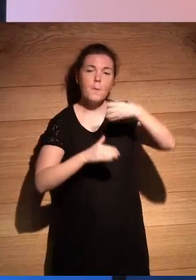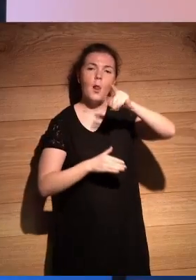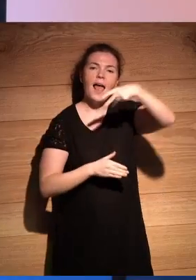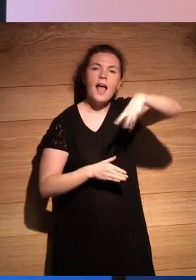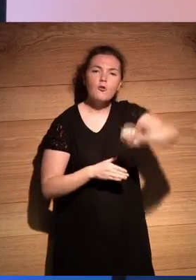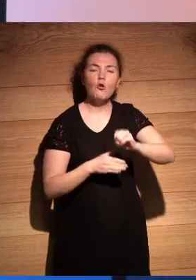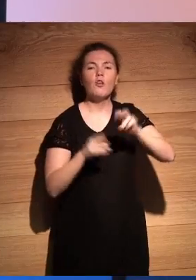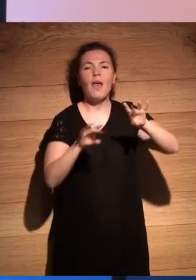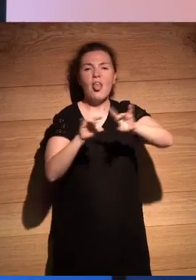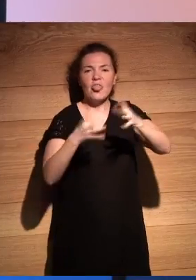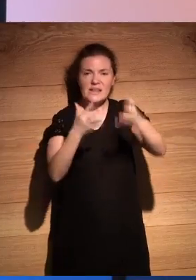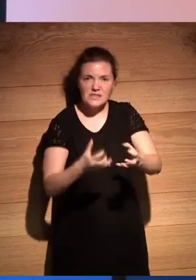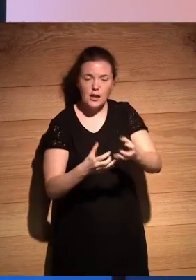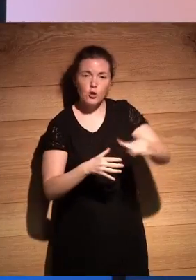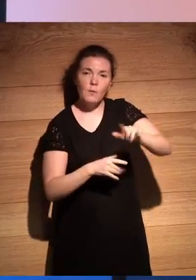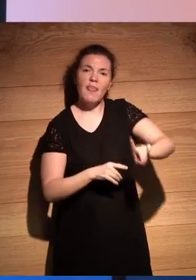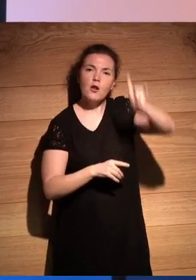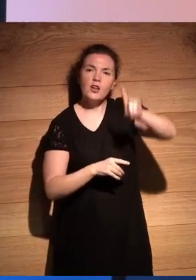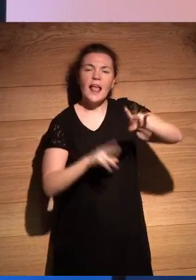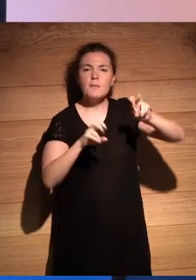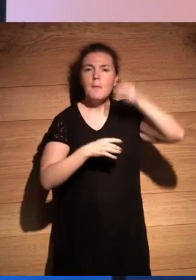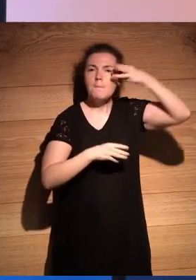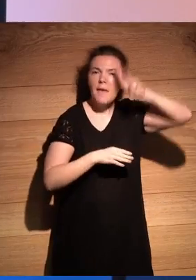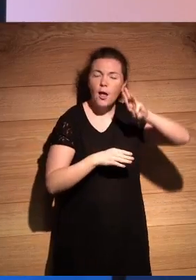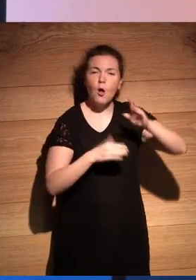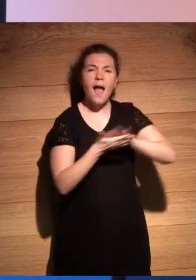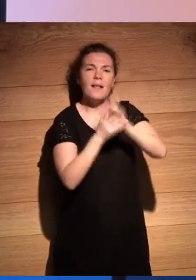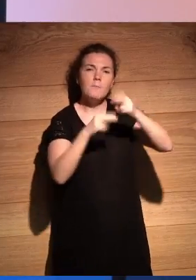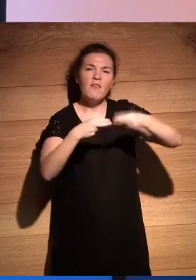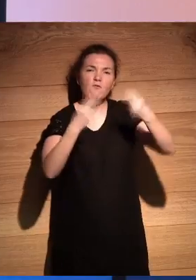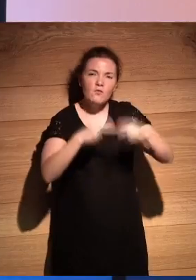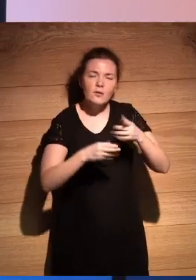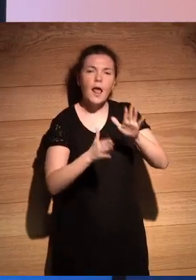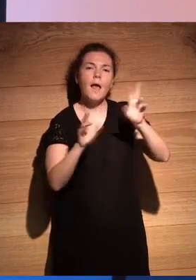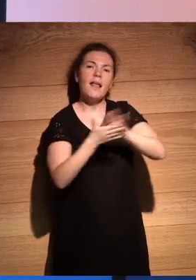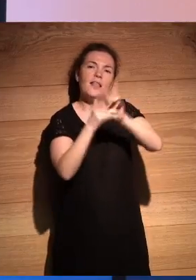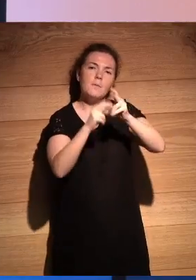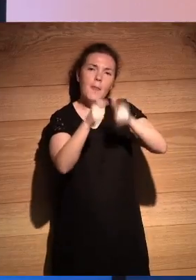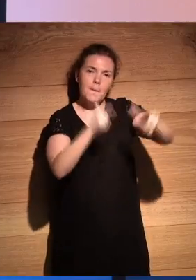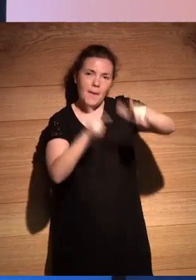desiertos, y va de norte, y va de México, y va de frontera, y va de viajes, y va de crónica.